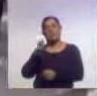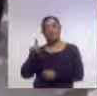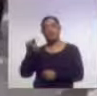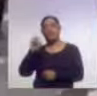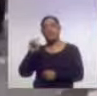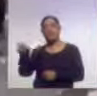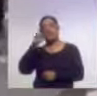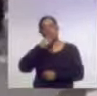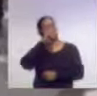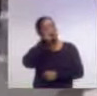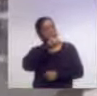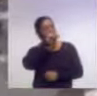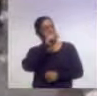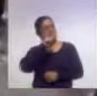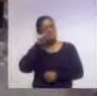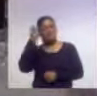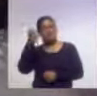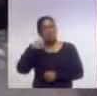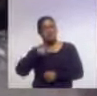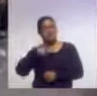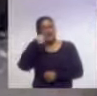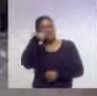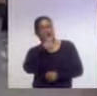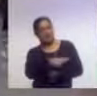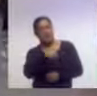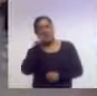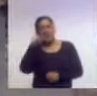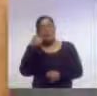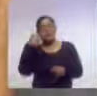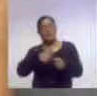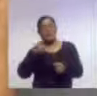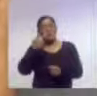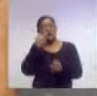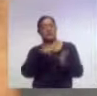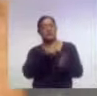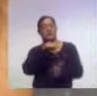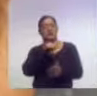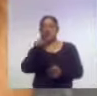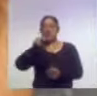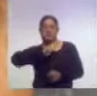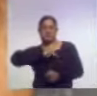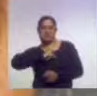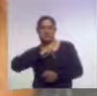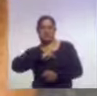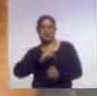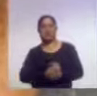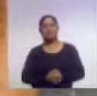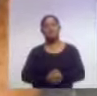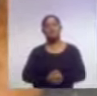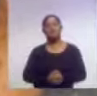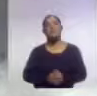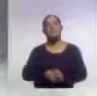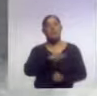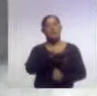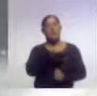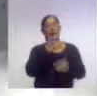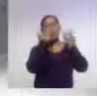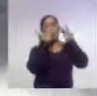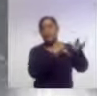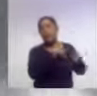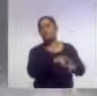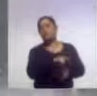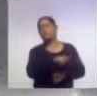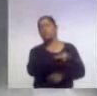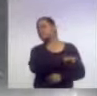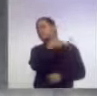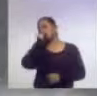que el Estado consiguió tras ganar una demanda a ExxonMobil en 2016. Abandonaron sus hogares para hacerse huir en